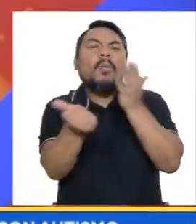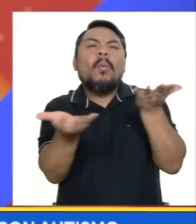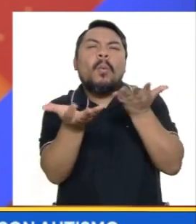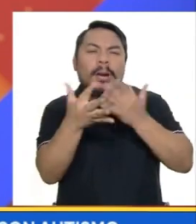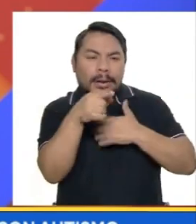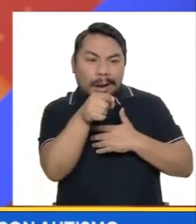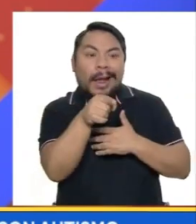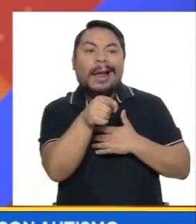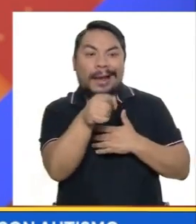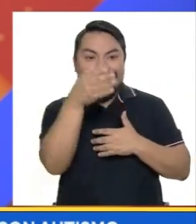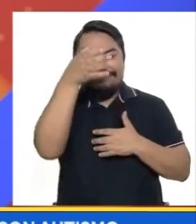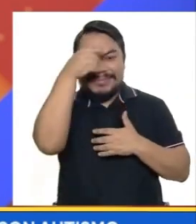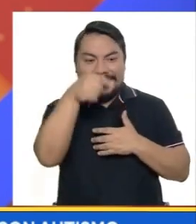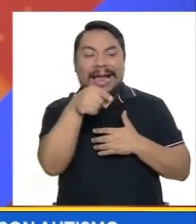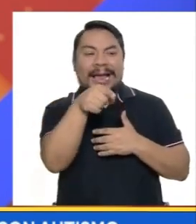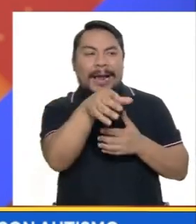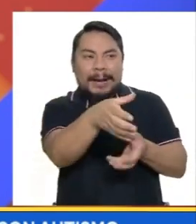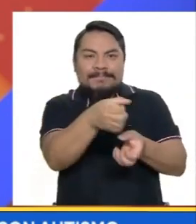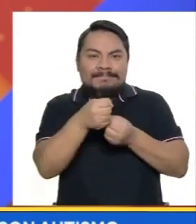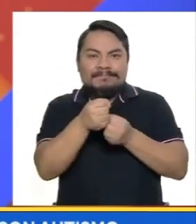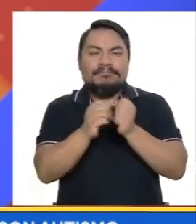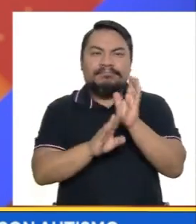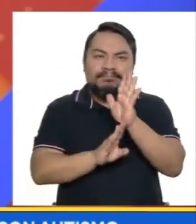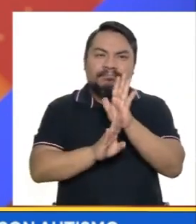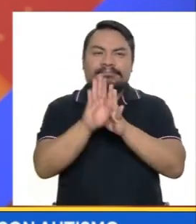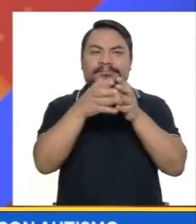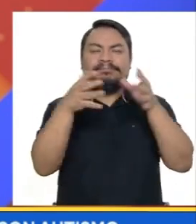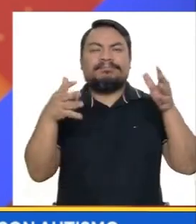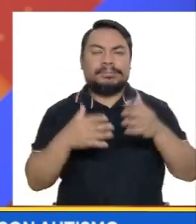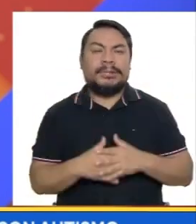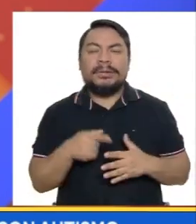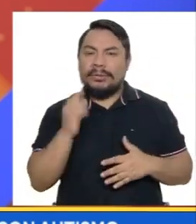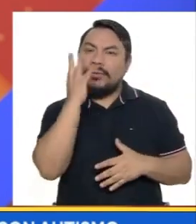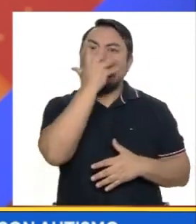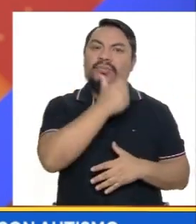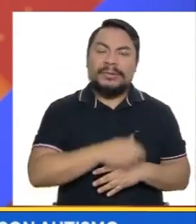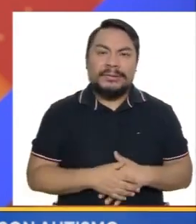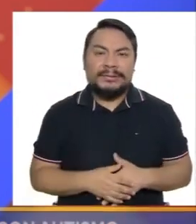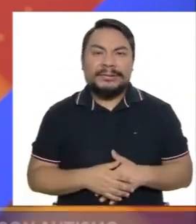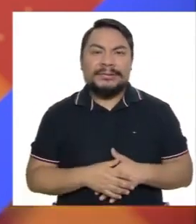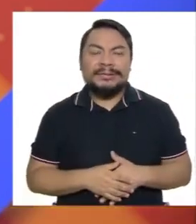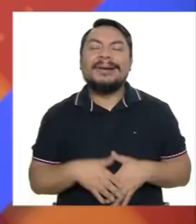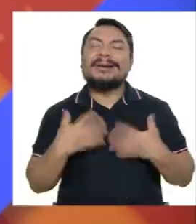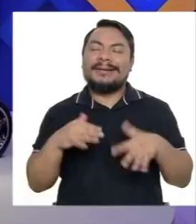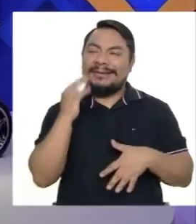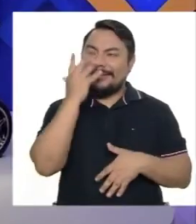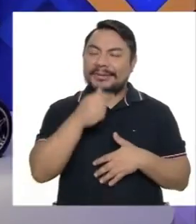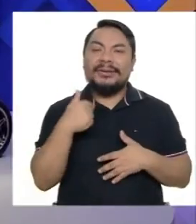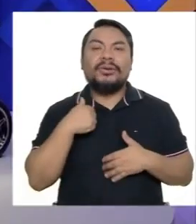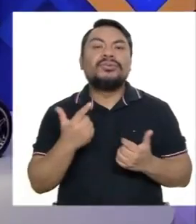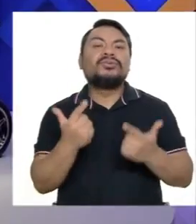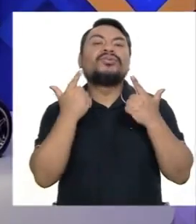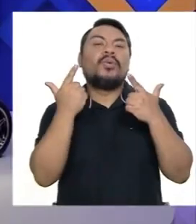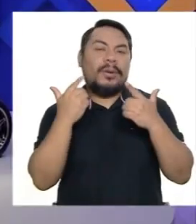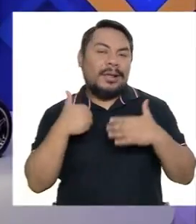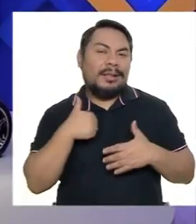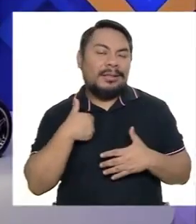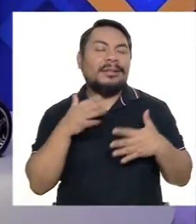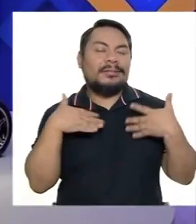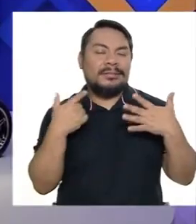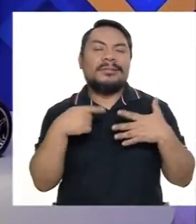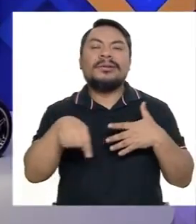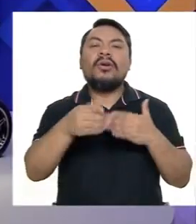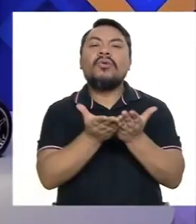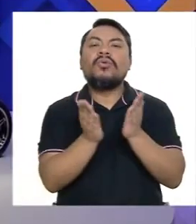y van a ver ustedes que esto se potencia a mil. Es algo muy bonito. Qué lindo. Yo tenía la suerte de poder